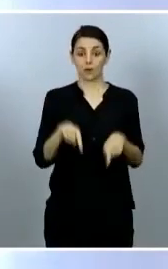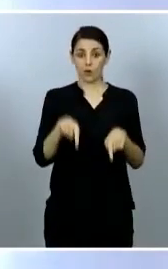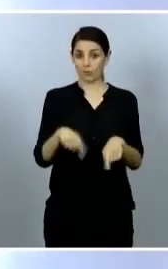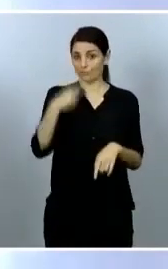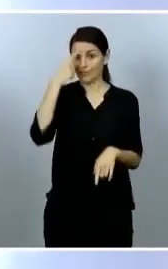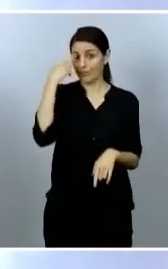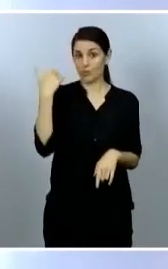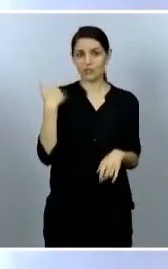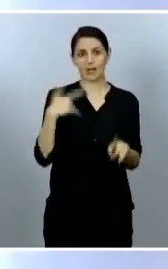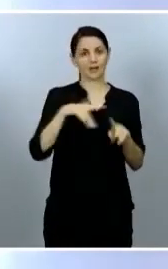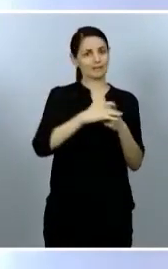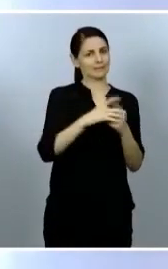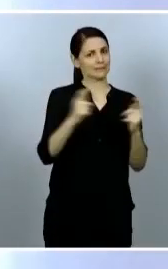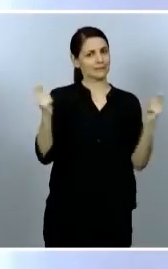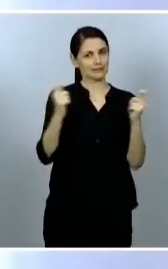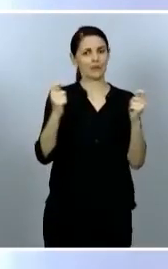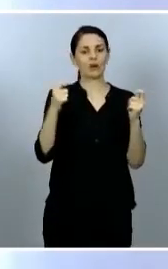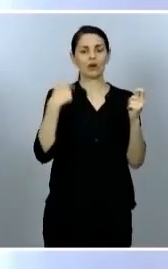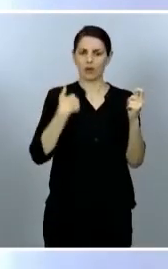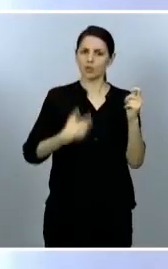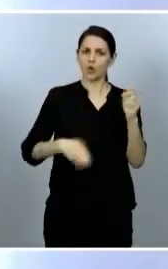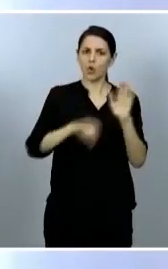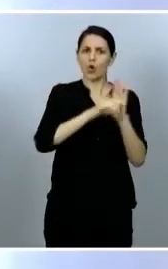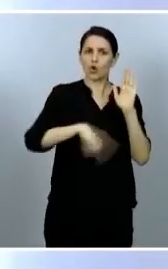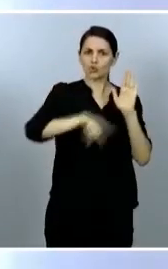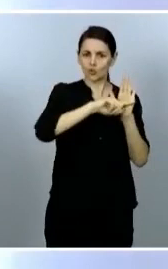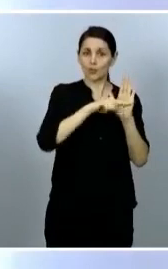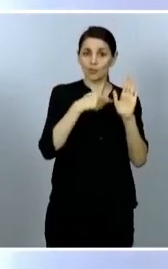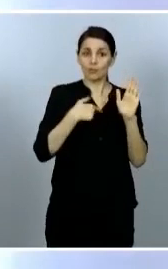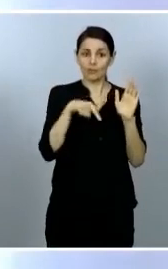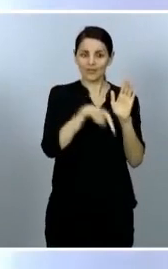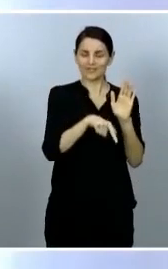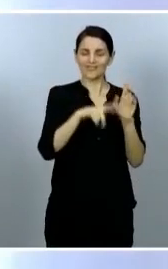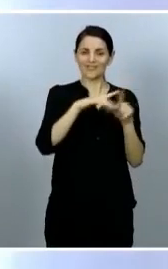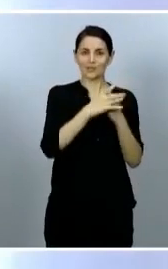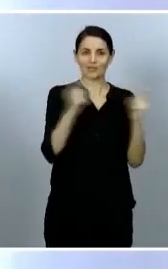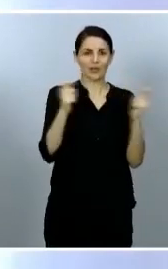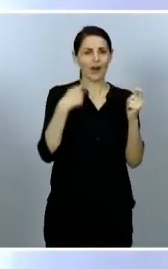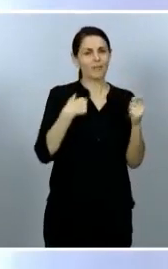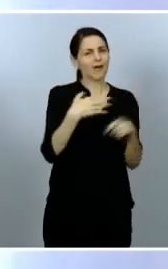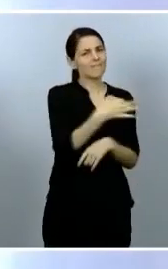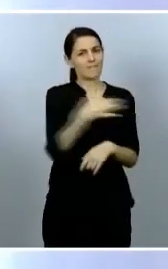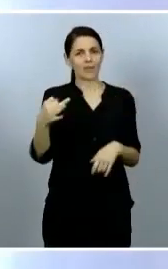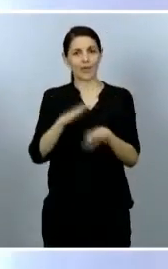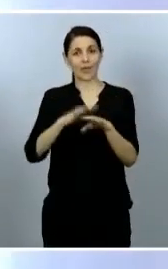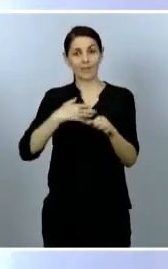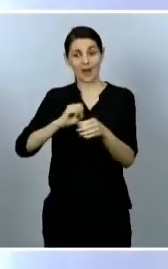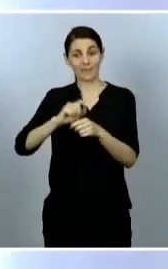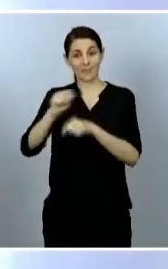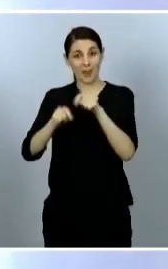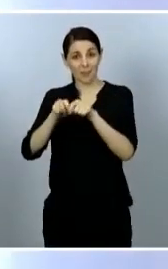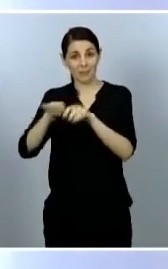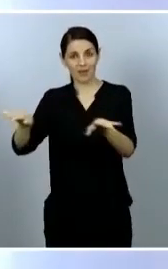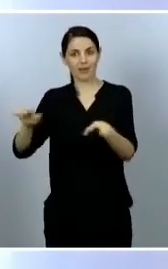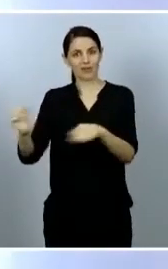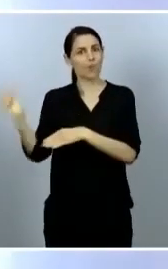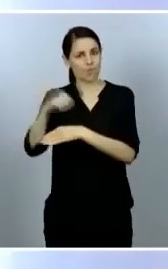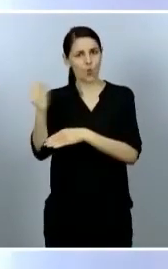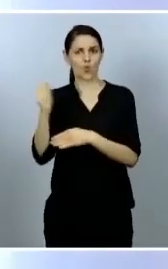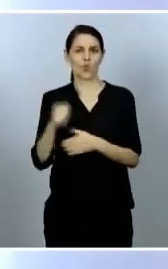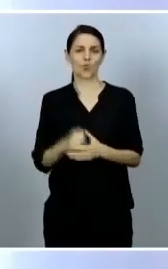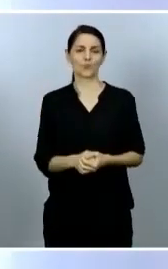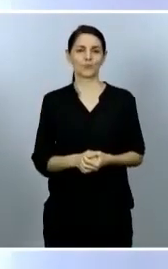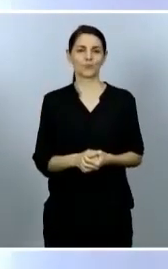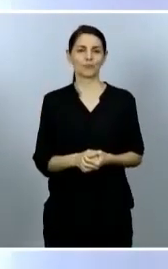herramienta constitucional adecuada para hacer frente a pandemias de este tipo. Y en segundo lugar, también, para poner de relieve el papel de las